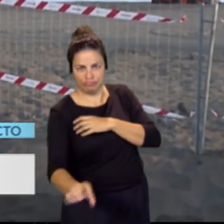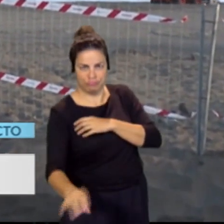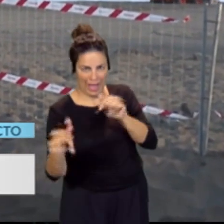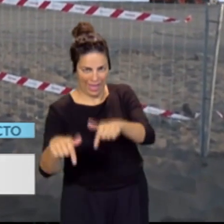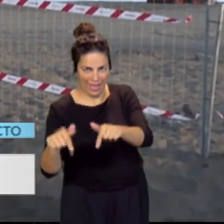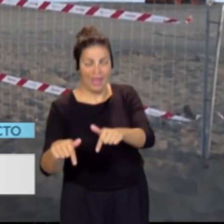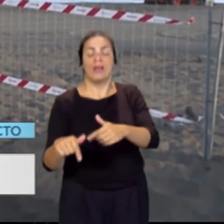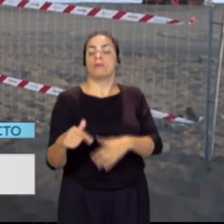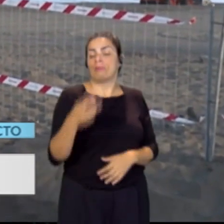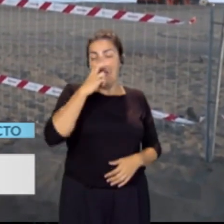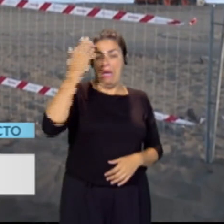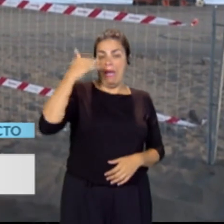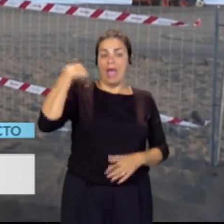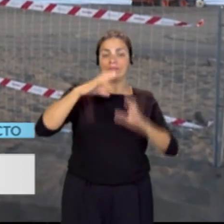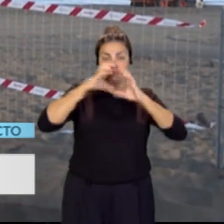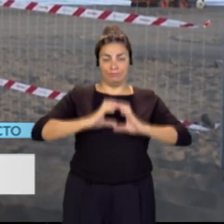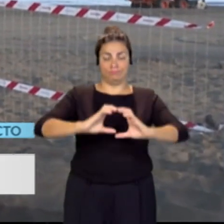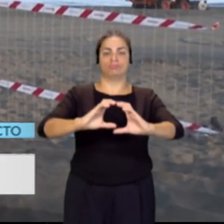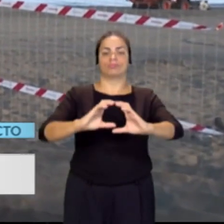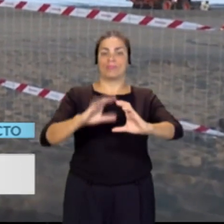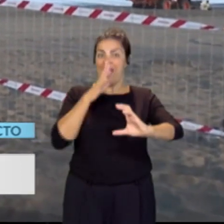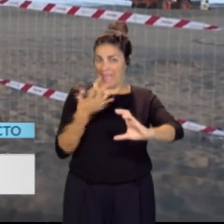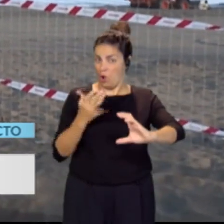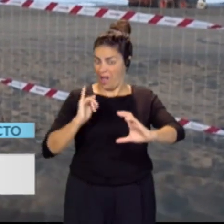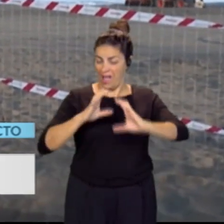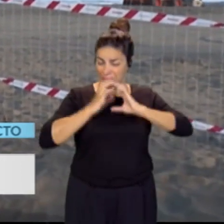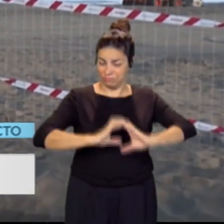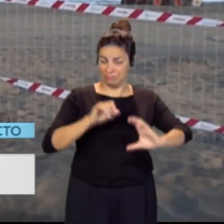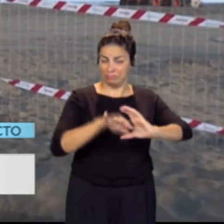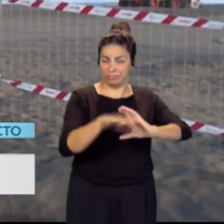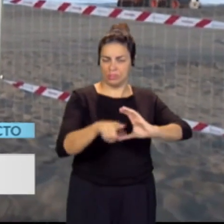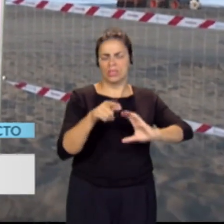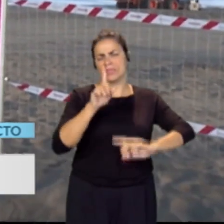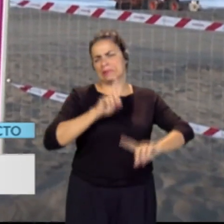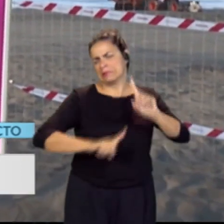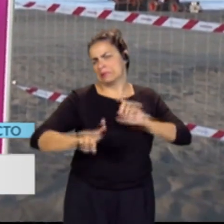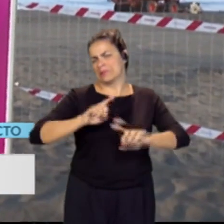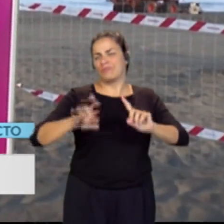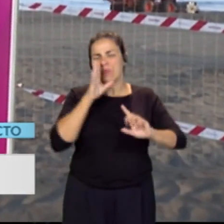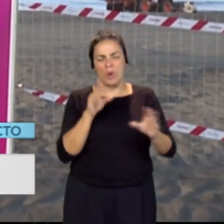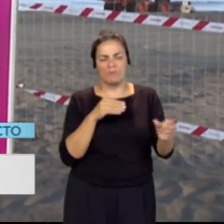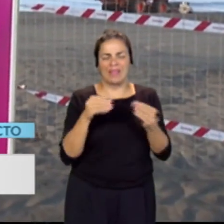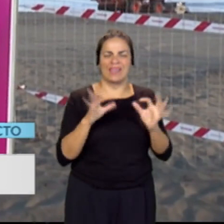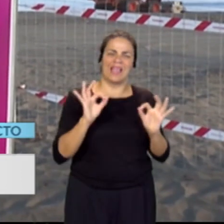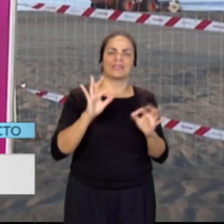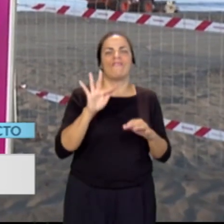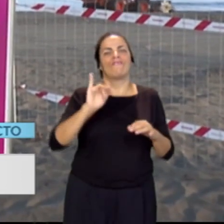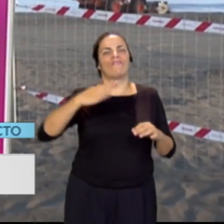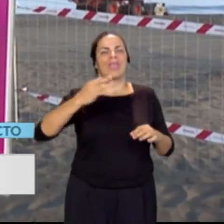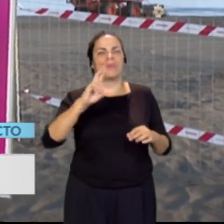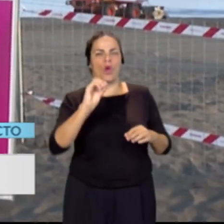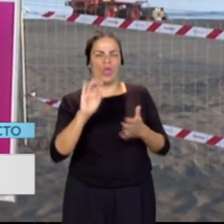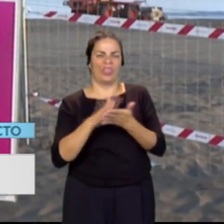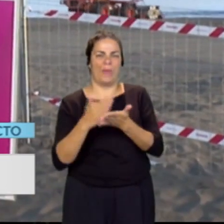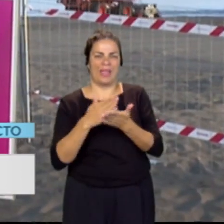Antiguamente, el emisario existente ha tenido muchos problemas, puesto que es de un material que es fibrocemento, es un material duro, pero que es muy frágil